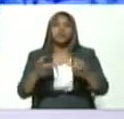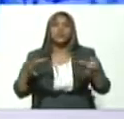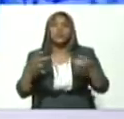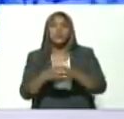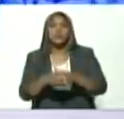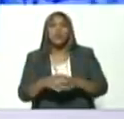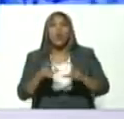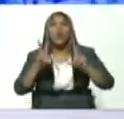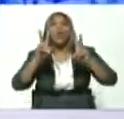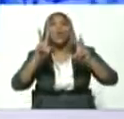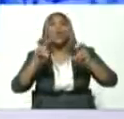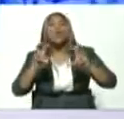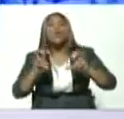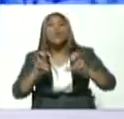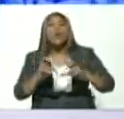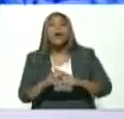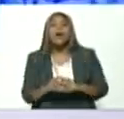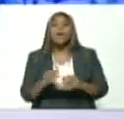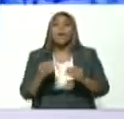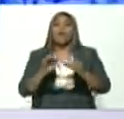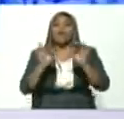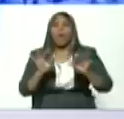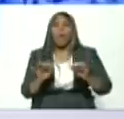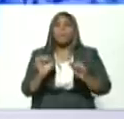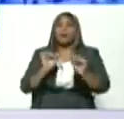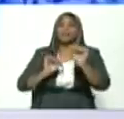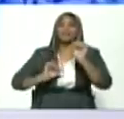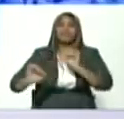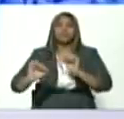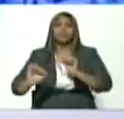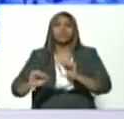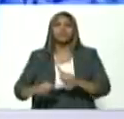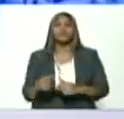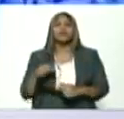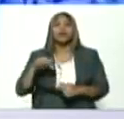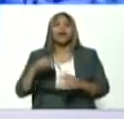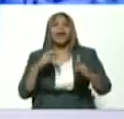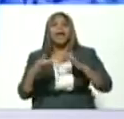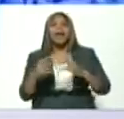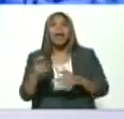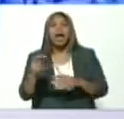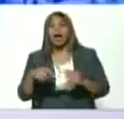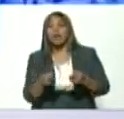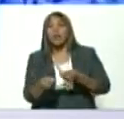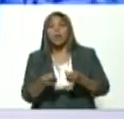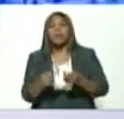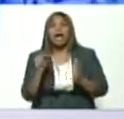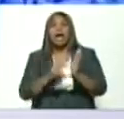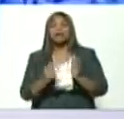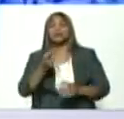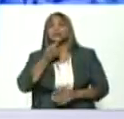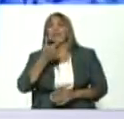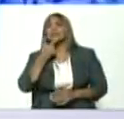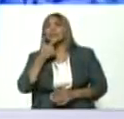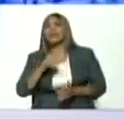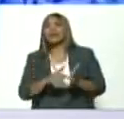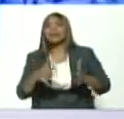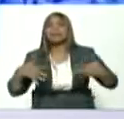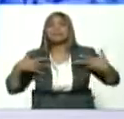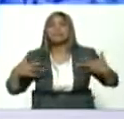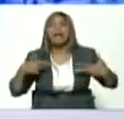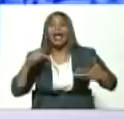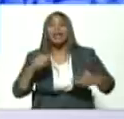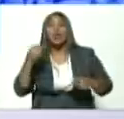para enfrentar la guerra económica esto es bello esto es emocionante para uno que viene de la lucha